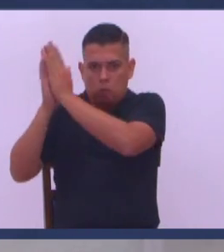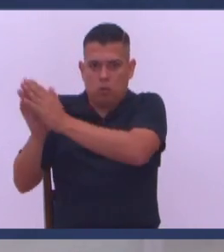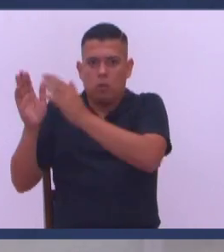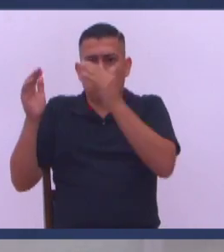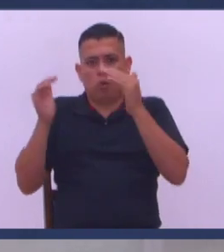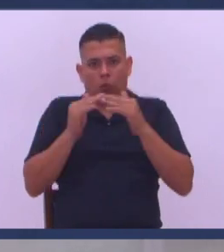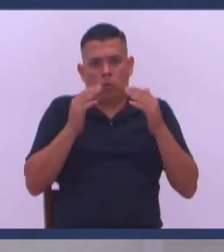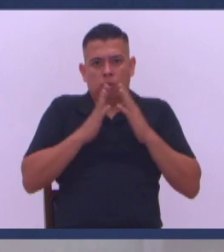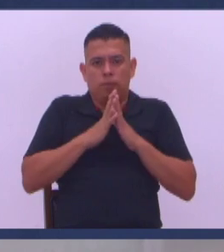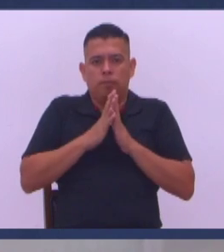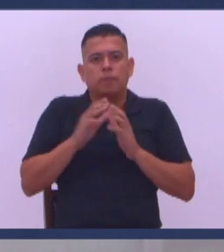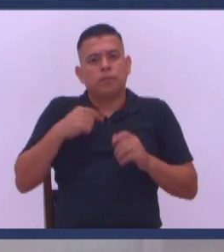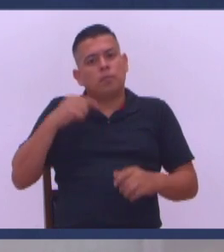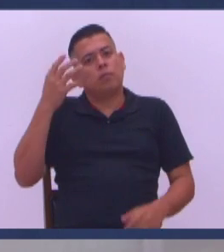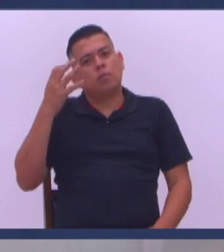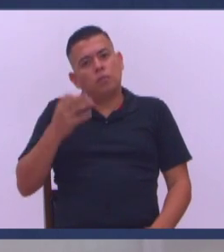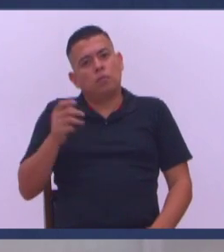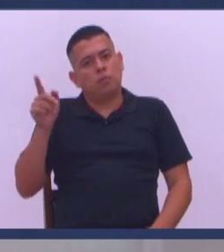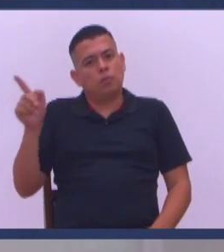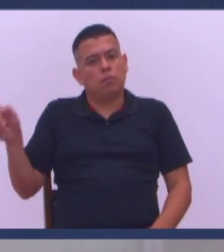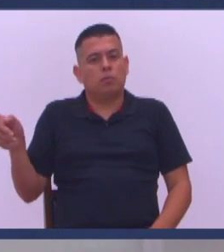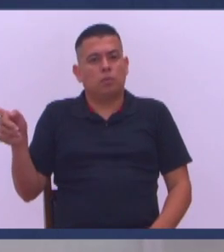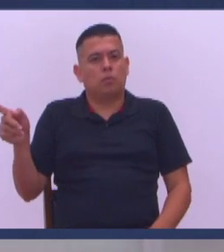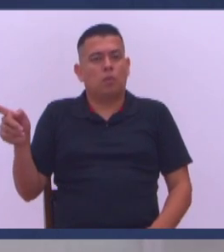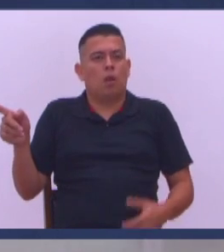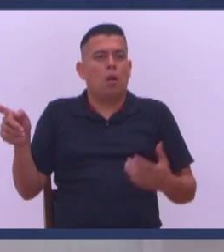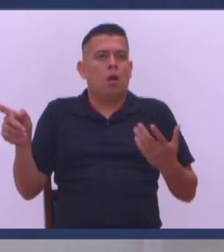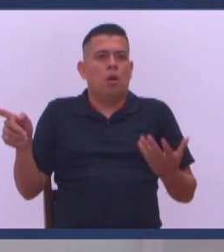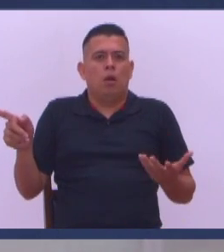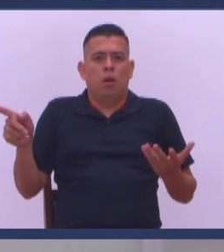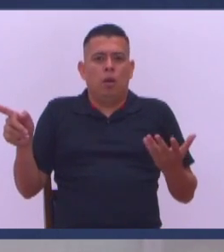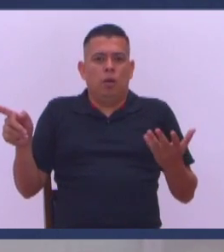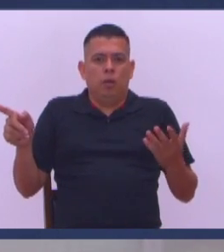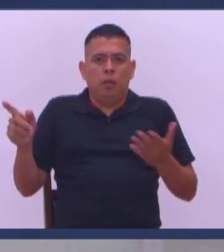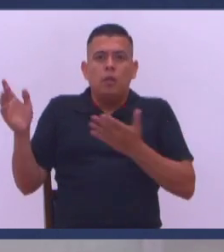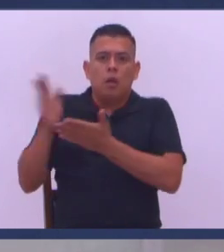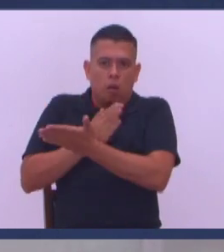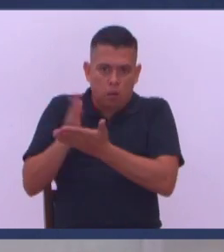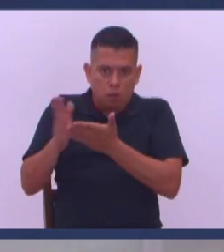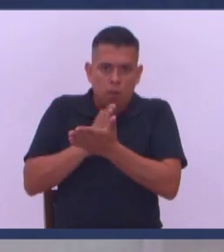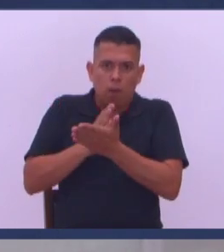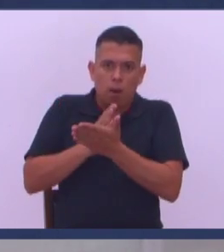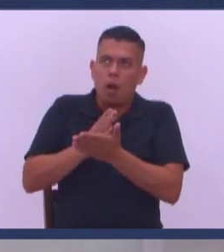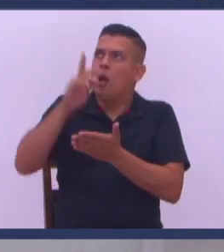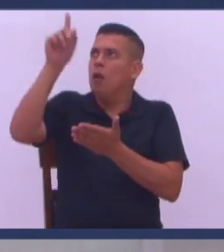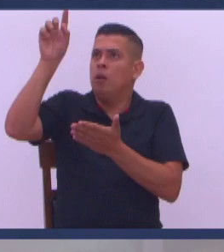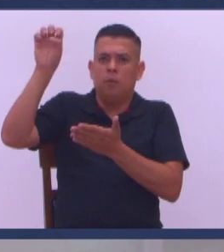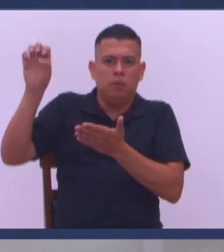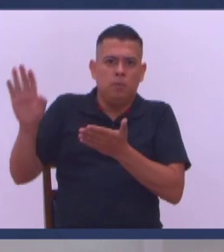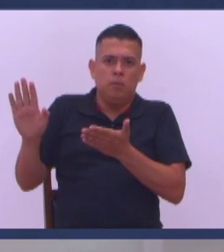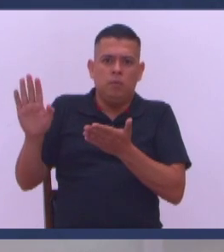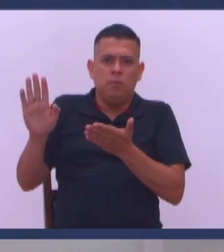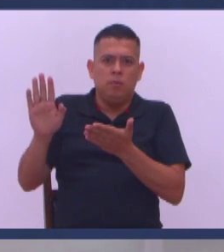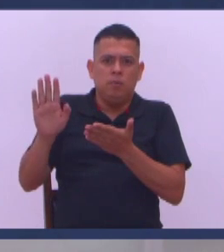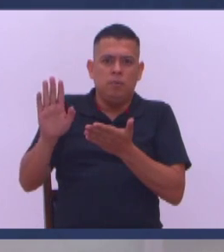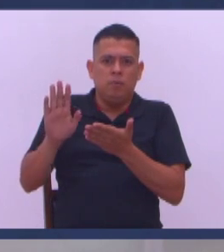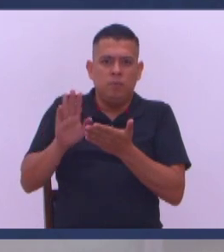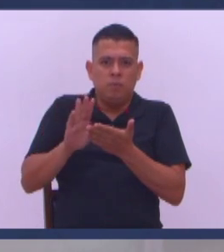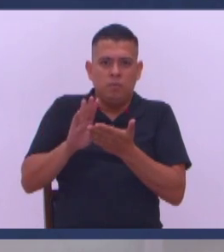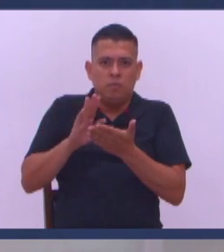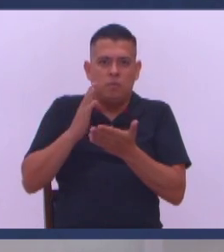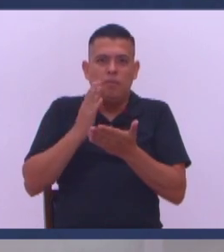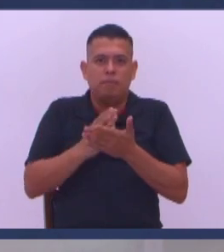Ey, yo creo creo que la persona Que parte y comparte Se come la mayor parte La